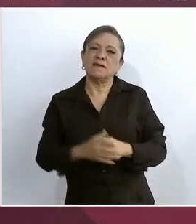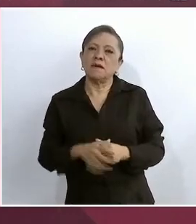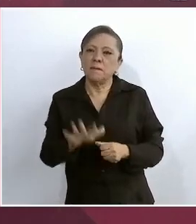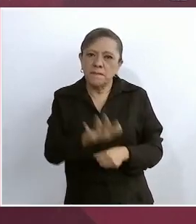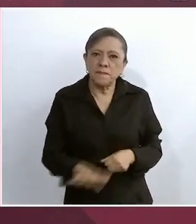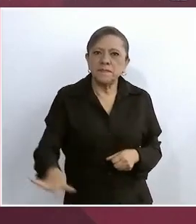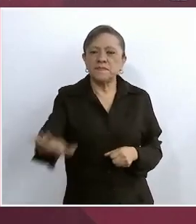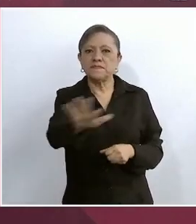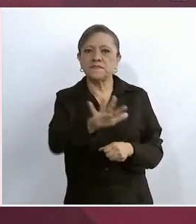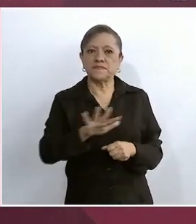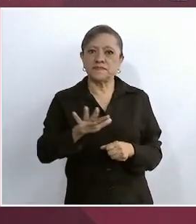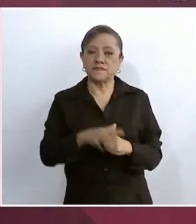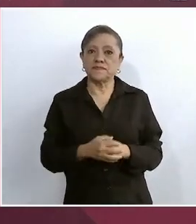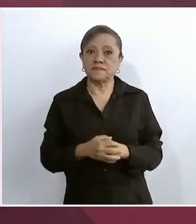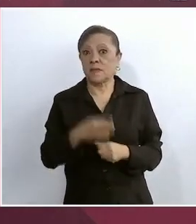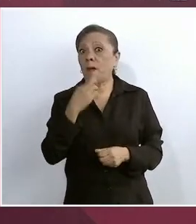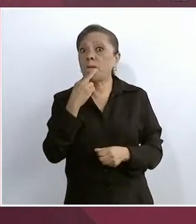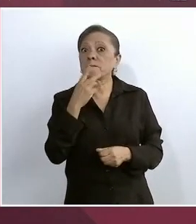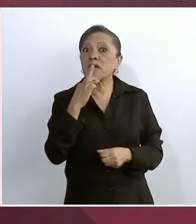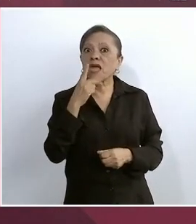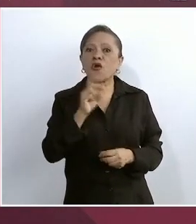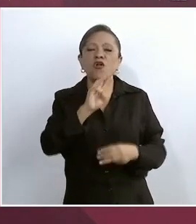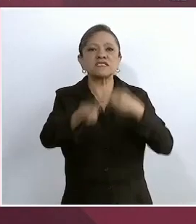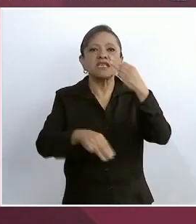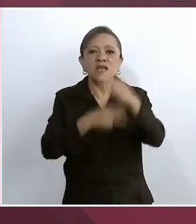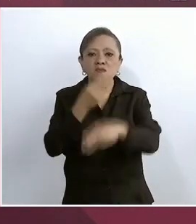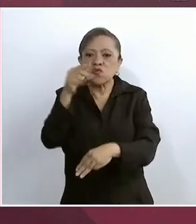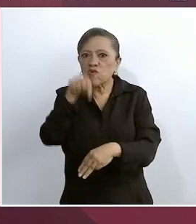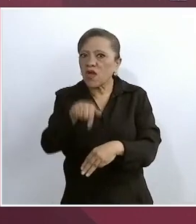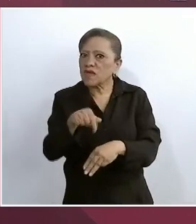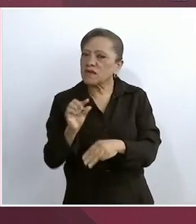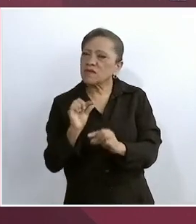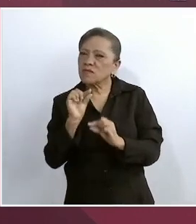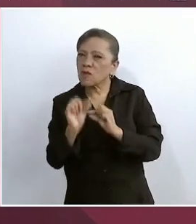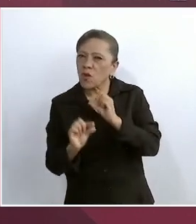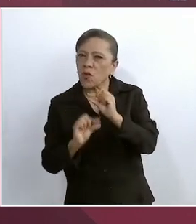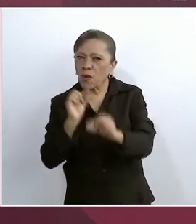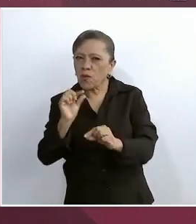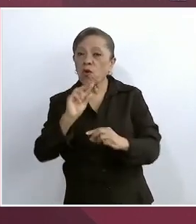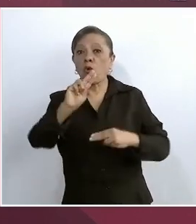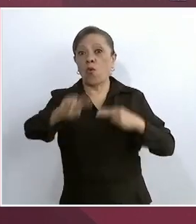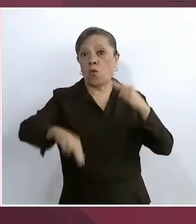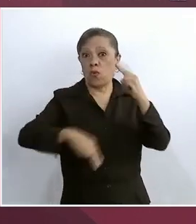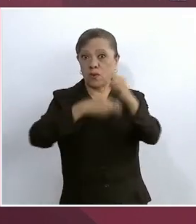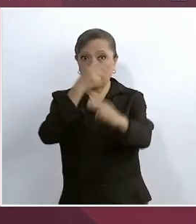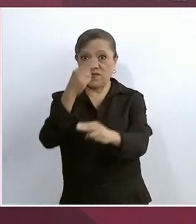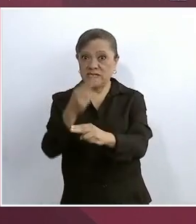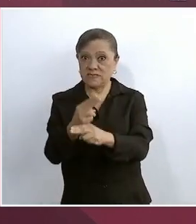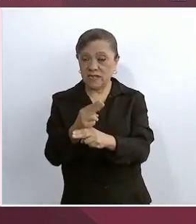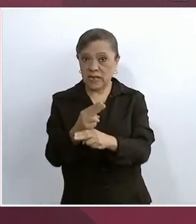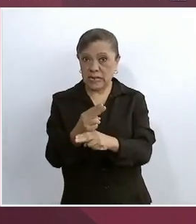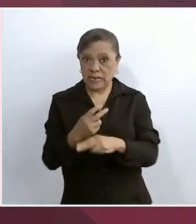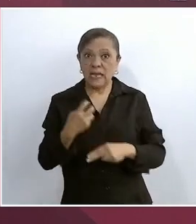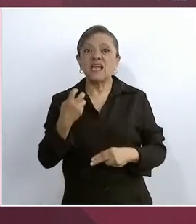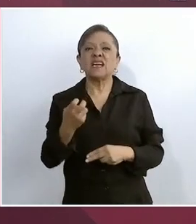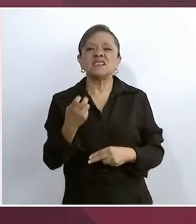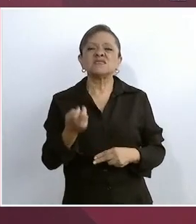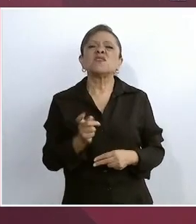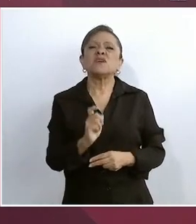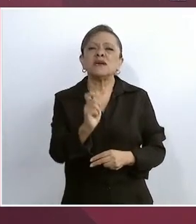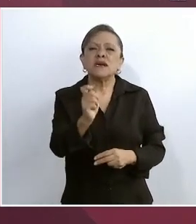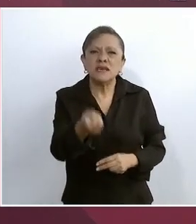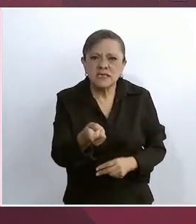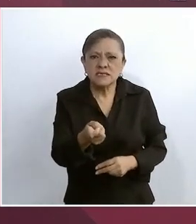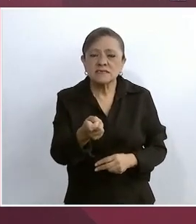de los mejores del mundo, universal. ¿Esto qué significa